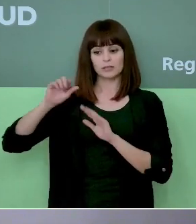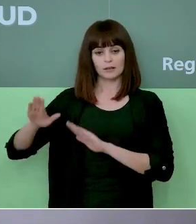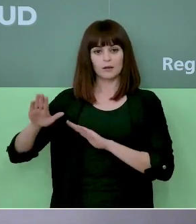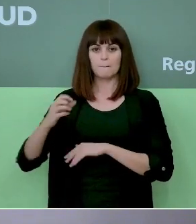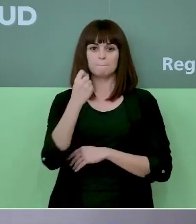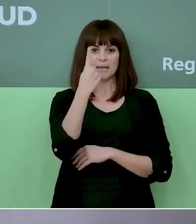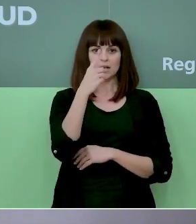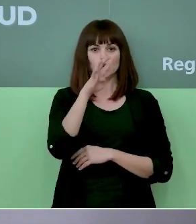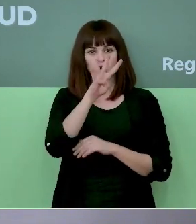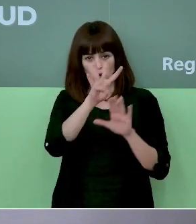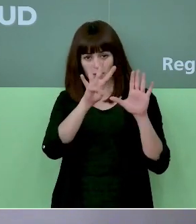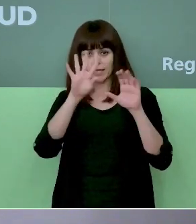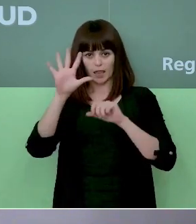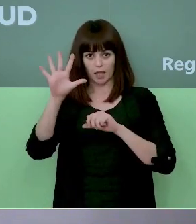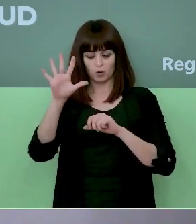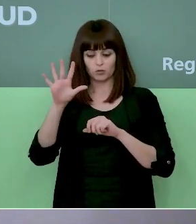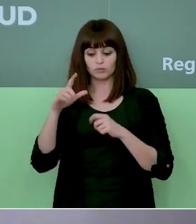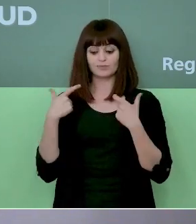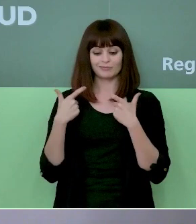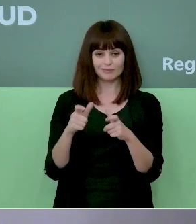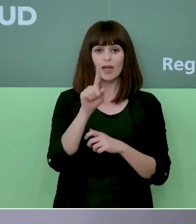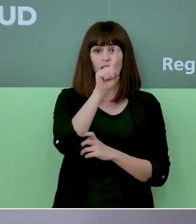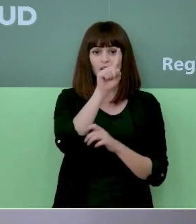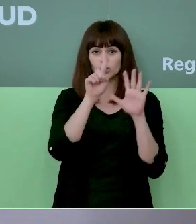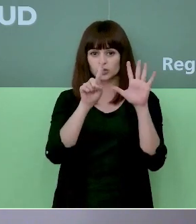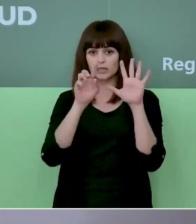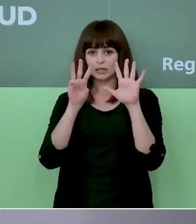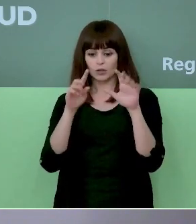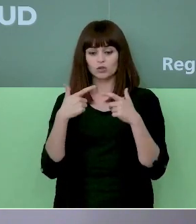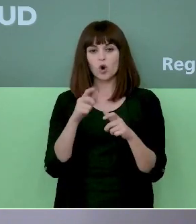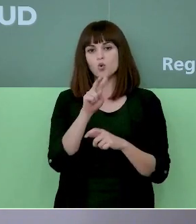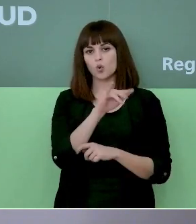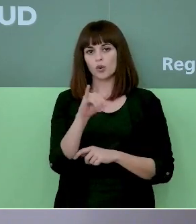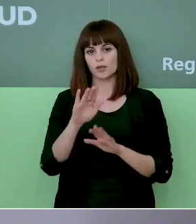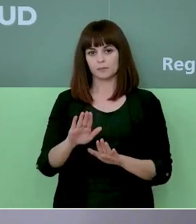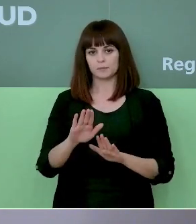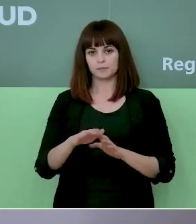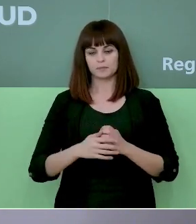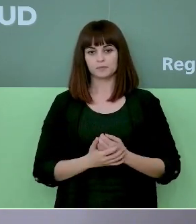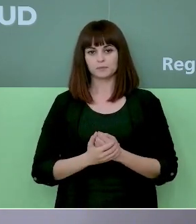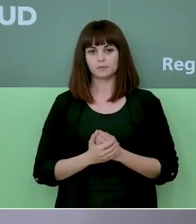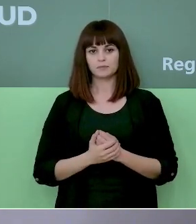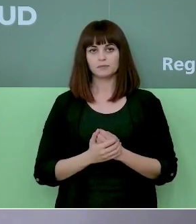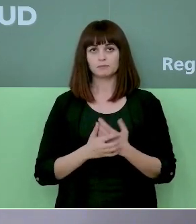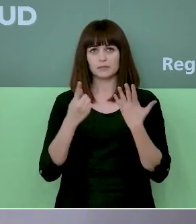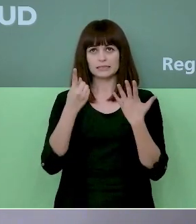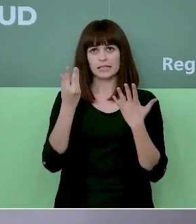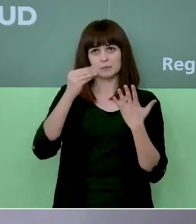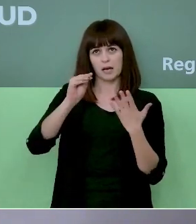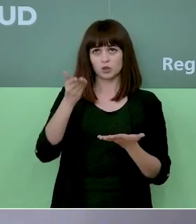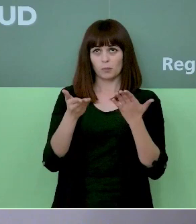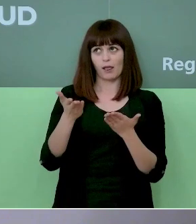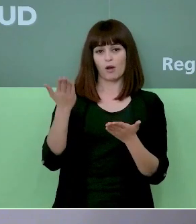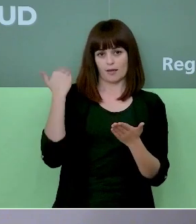cifra de 1.095, de ellas 168 se hallan en UCI, 6 más que el día anterior.